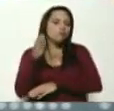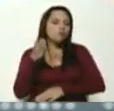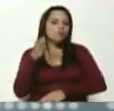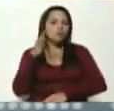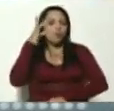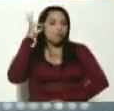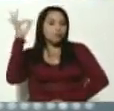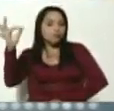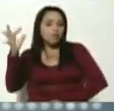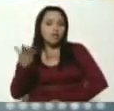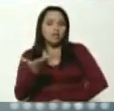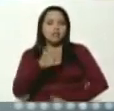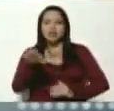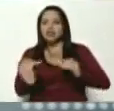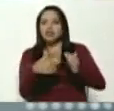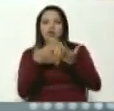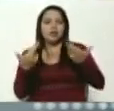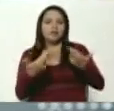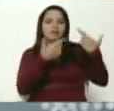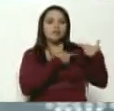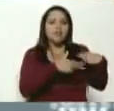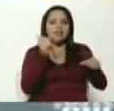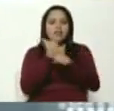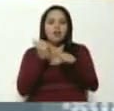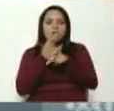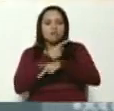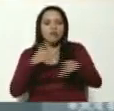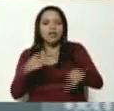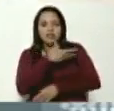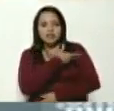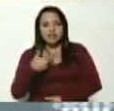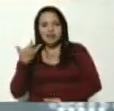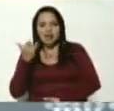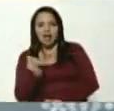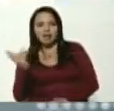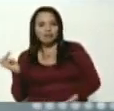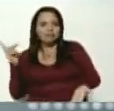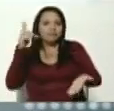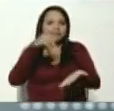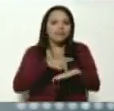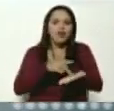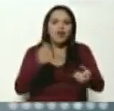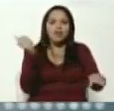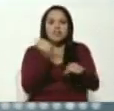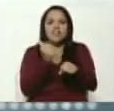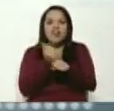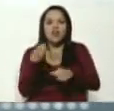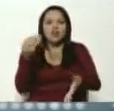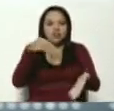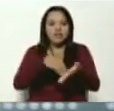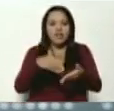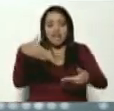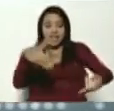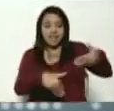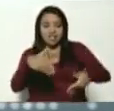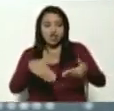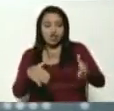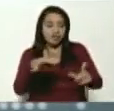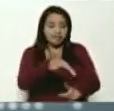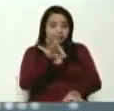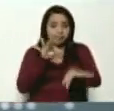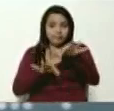otro alto funcionario que aspire a ser reelecto o aspire a ser candidato,